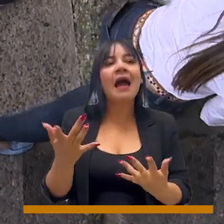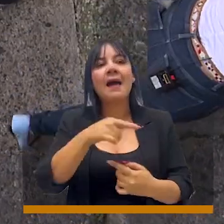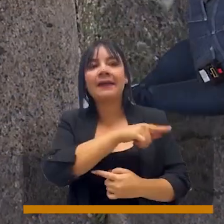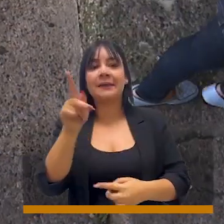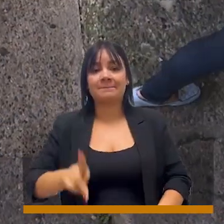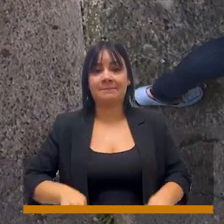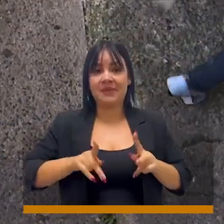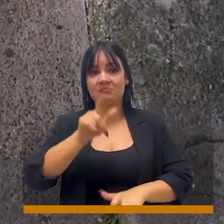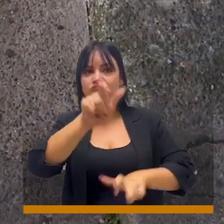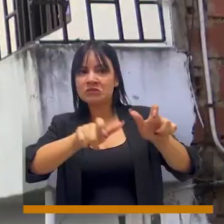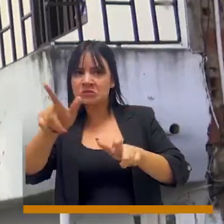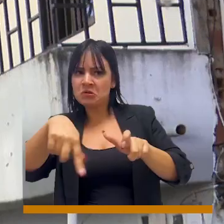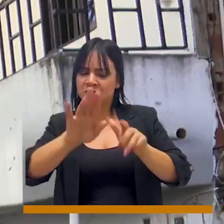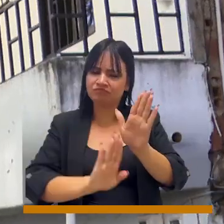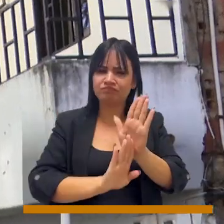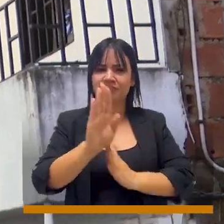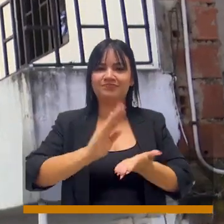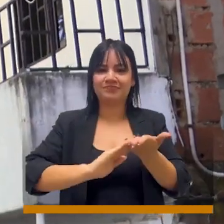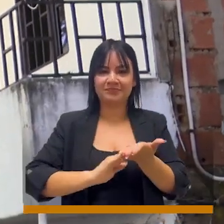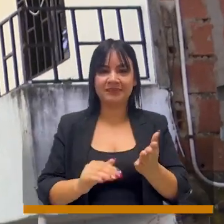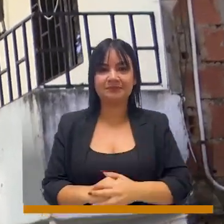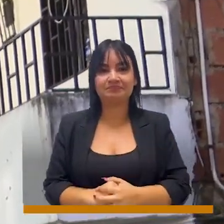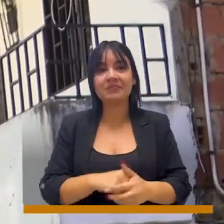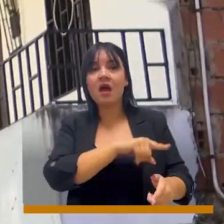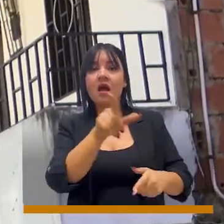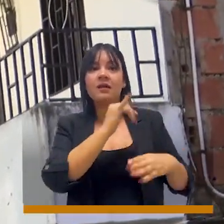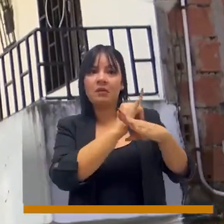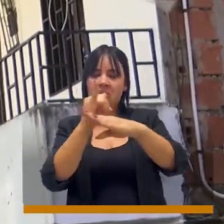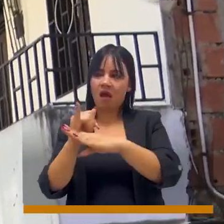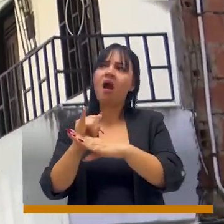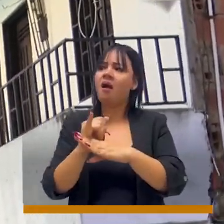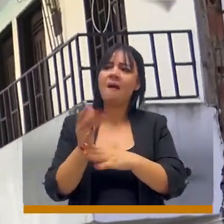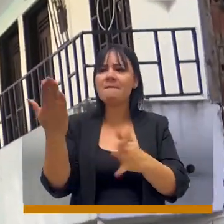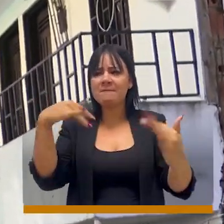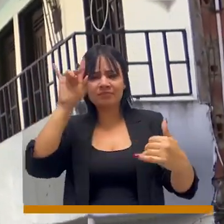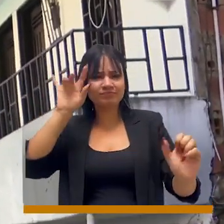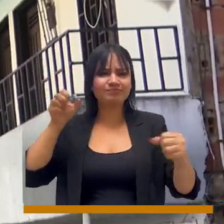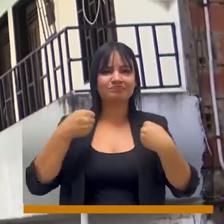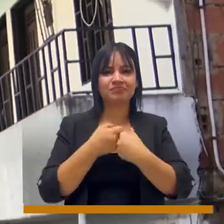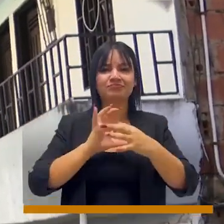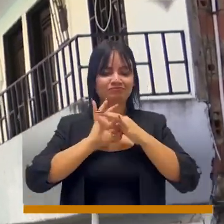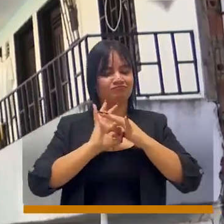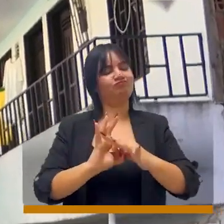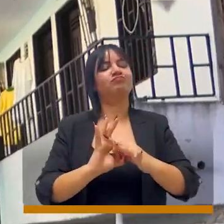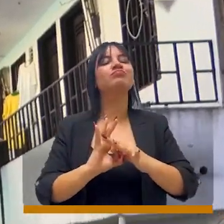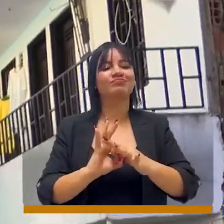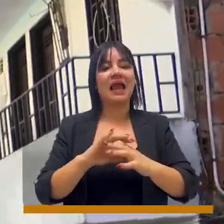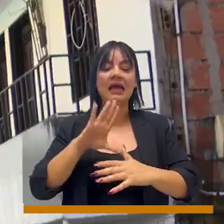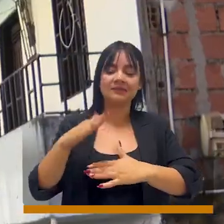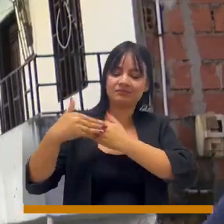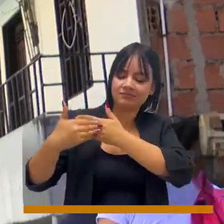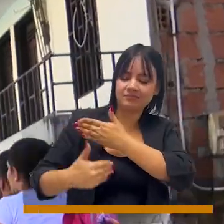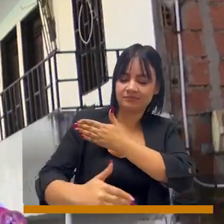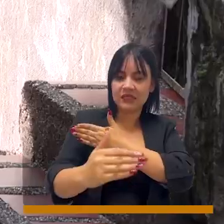mejorar la calidad de vida de muchos de sus habitantes. Las instituciones locales se han unido para poder lograr eso y a partir